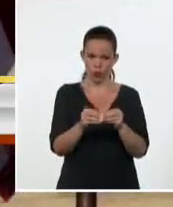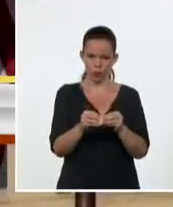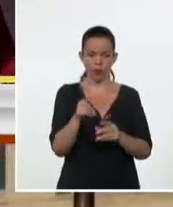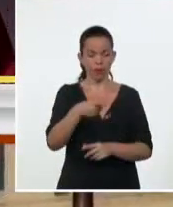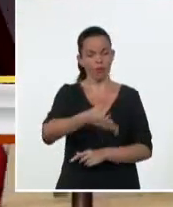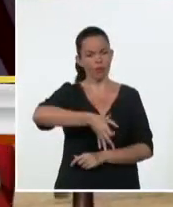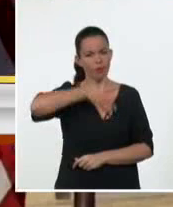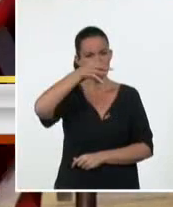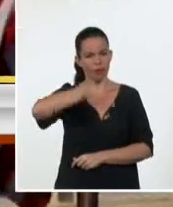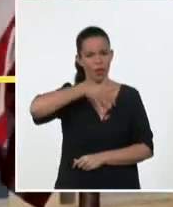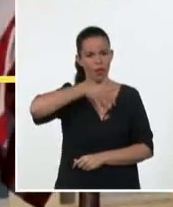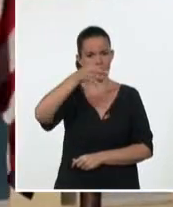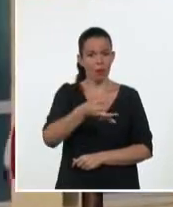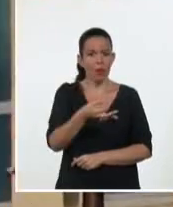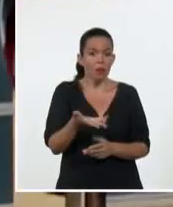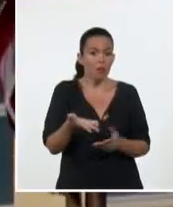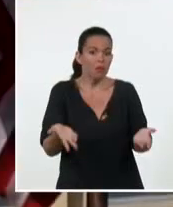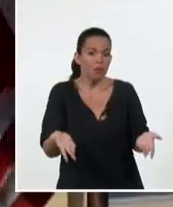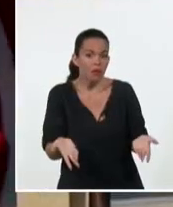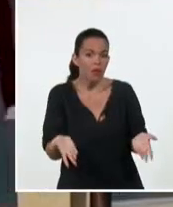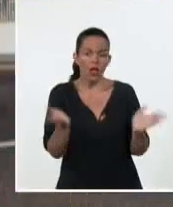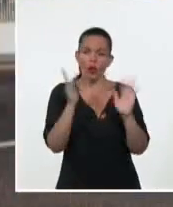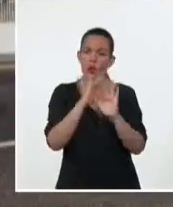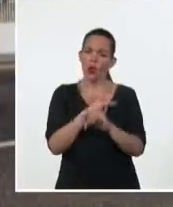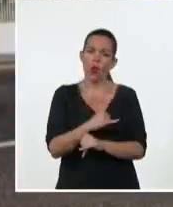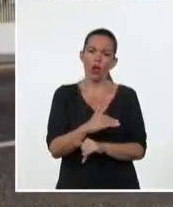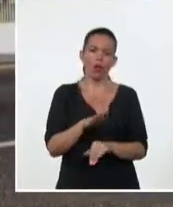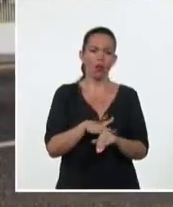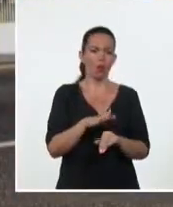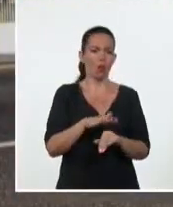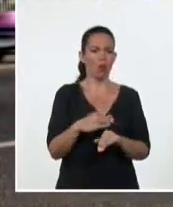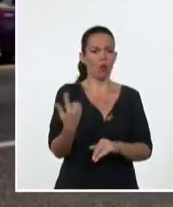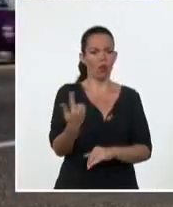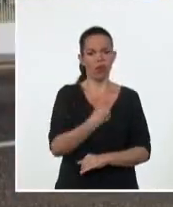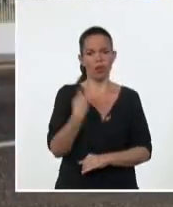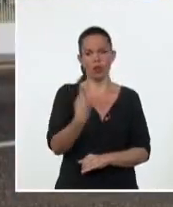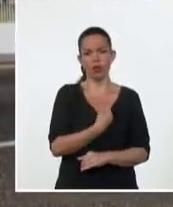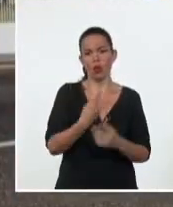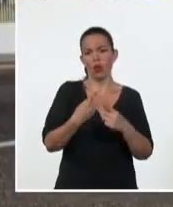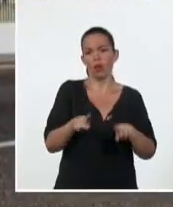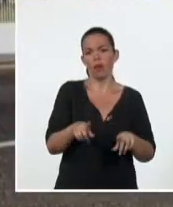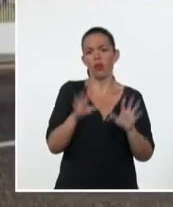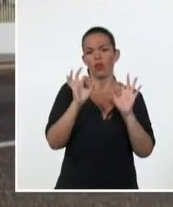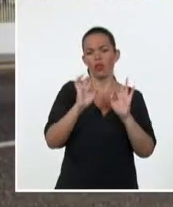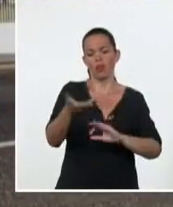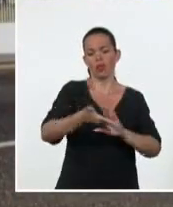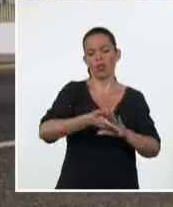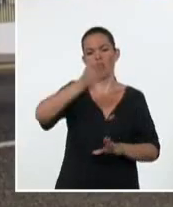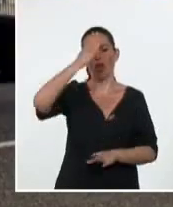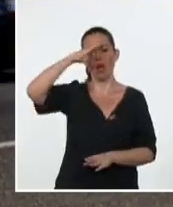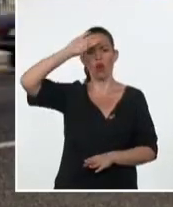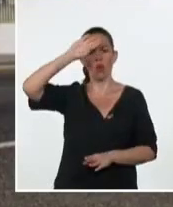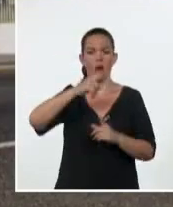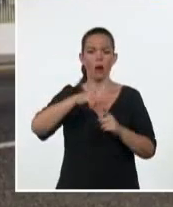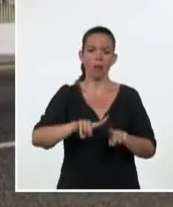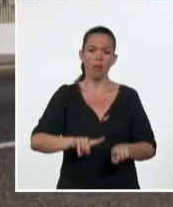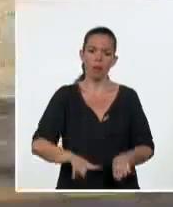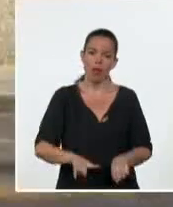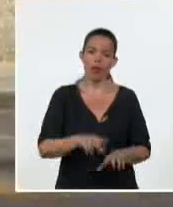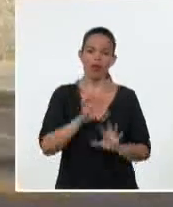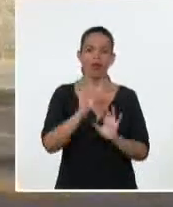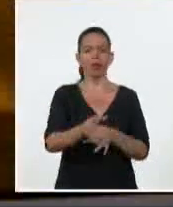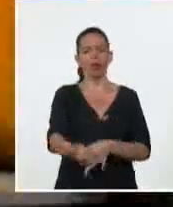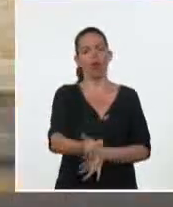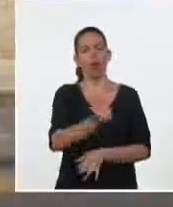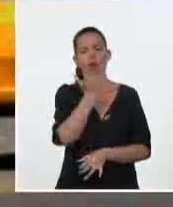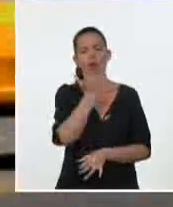subrayó que nada podrá reparar el daño provocado a las familias cubanas víctimas de las medidas extremas adoptadas sobre la base de tales